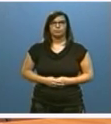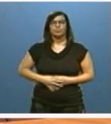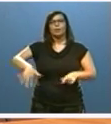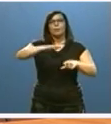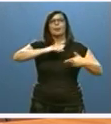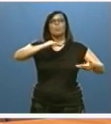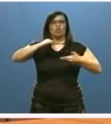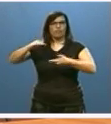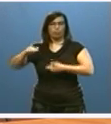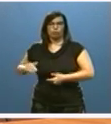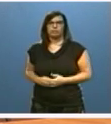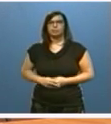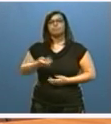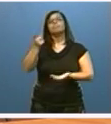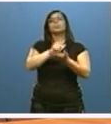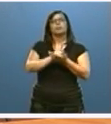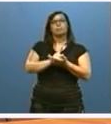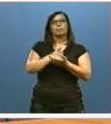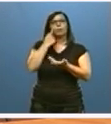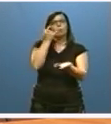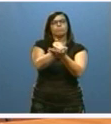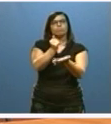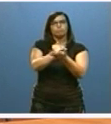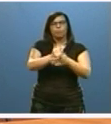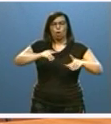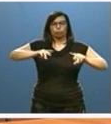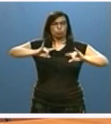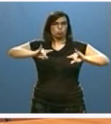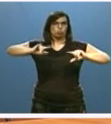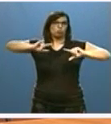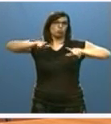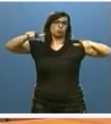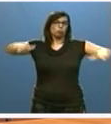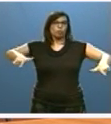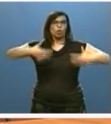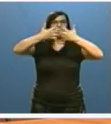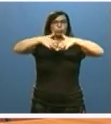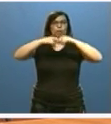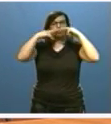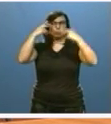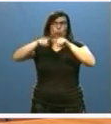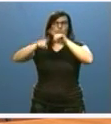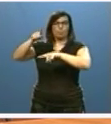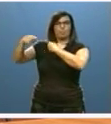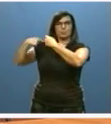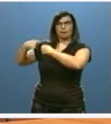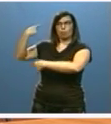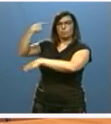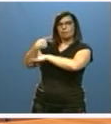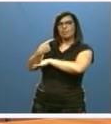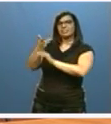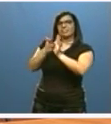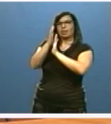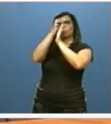Se ha procedido a una nueva tasación del suelo industrial público, de acuerdo a las actuales condiciones de mercado, lo que ha supuesto una reducción media del